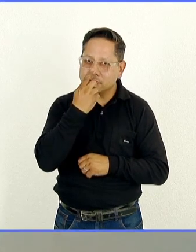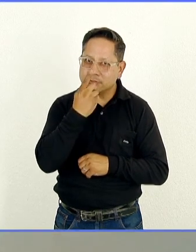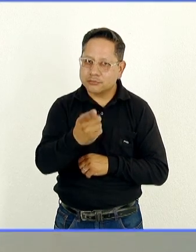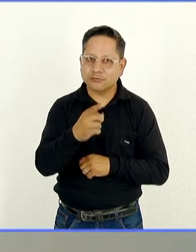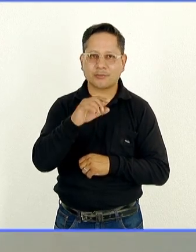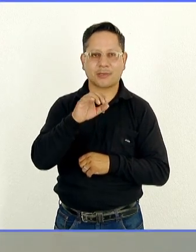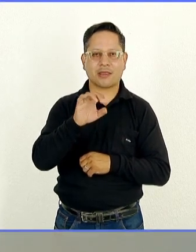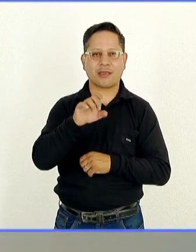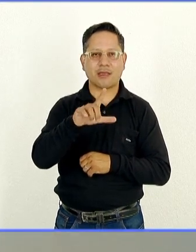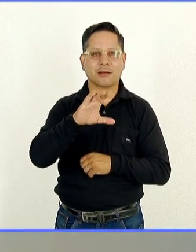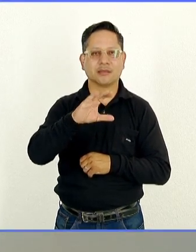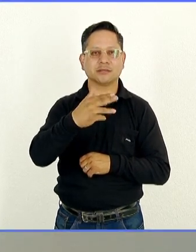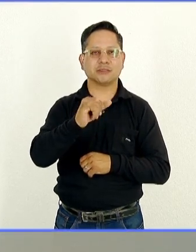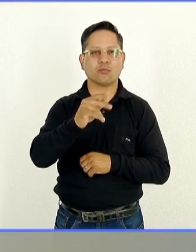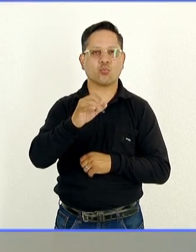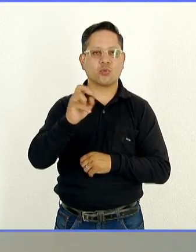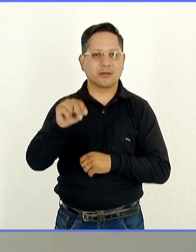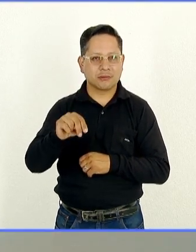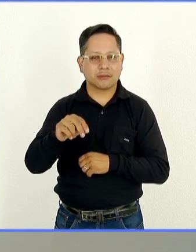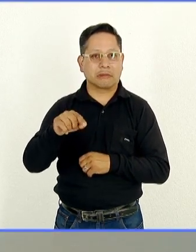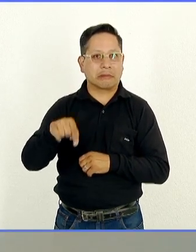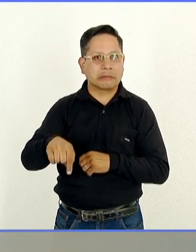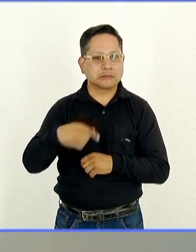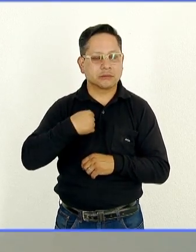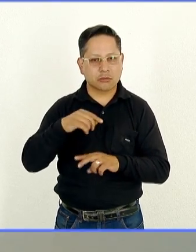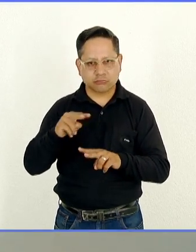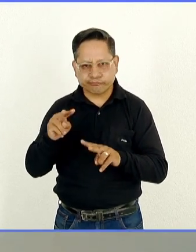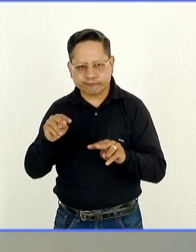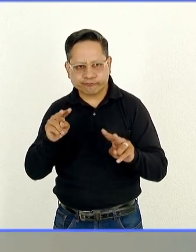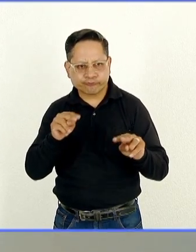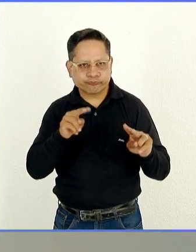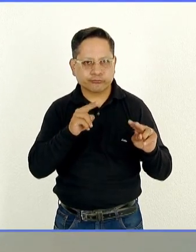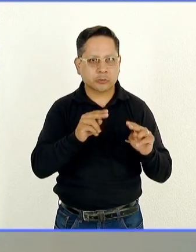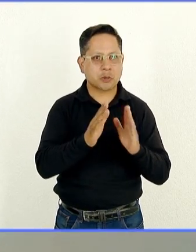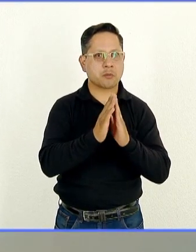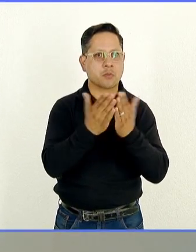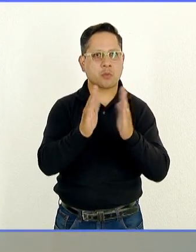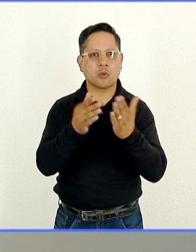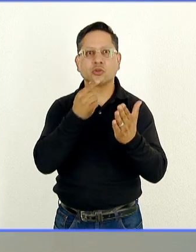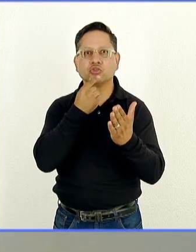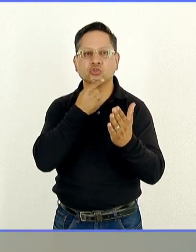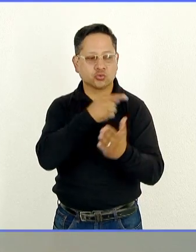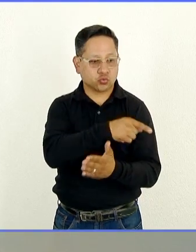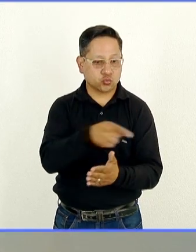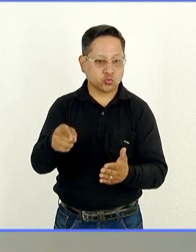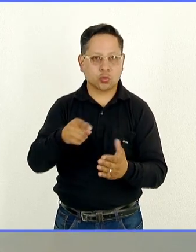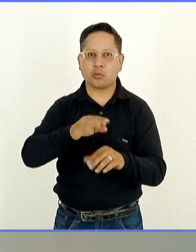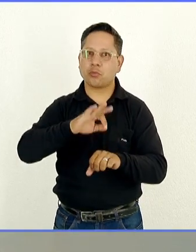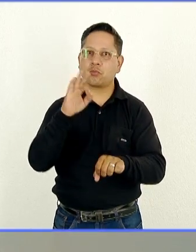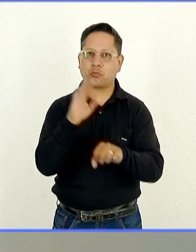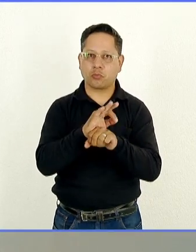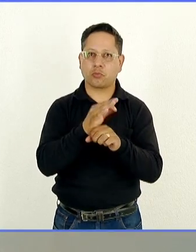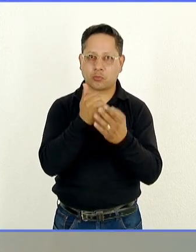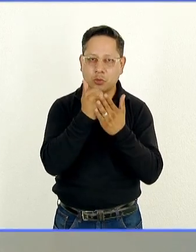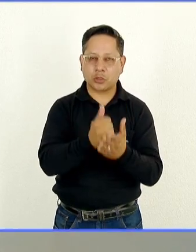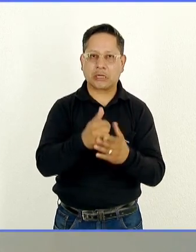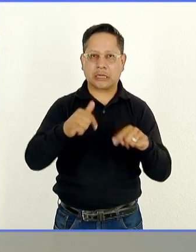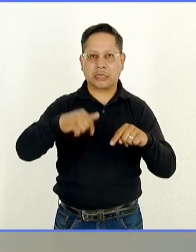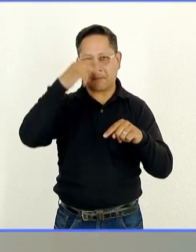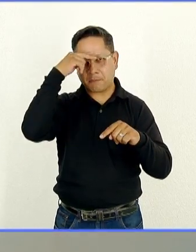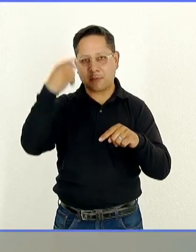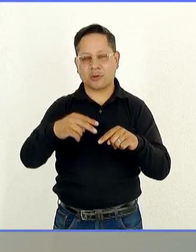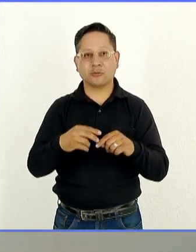que con esta Biblioteca del Chapulín estamos atentos al enorme peso que tiene la literatura infantil en los proyectos editoriales